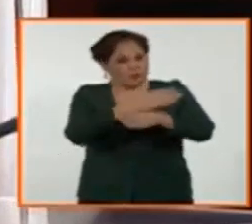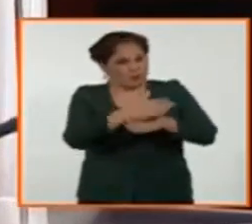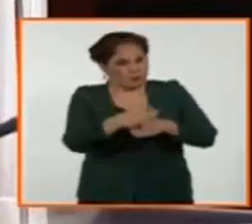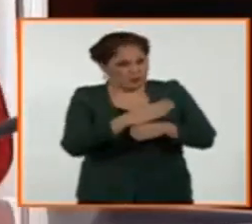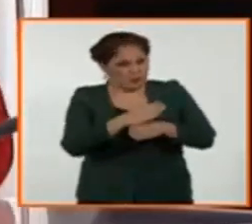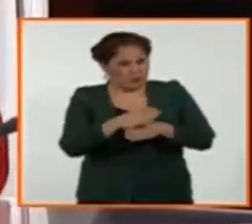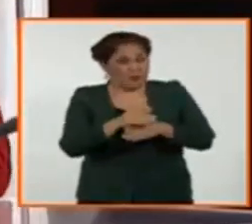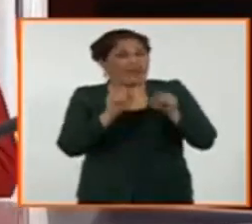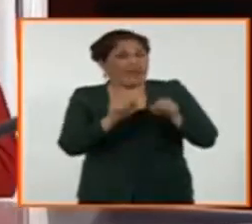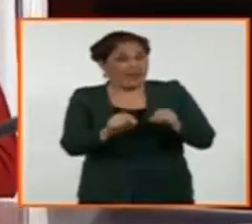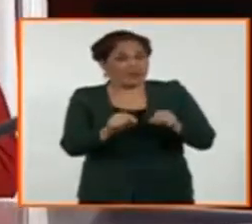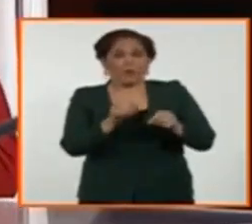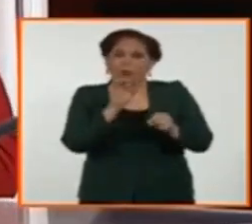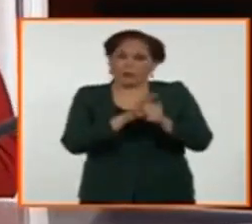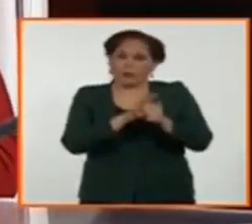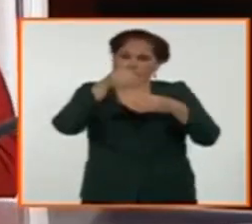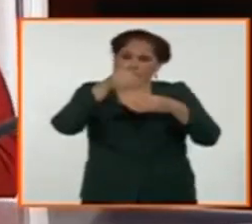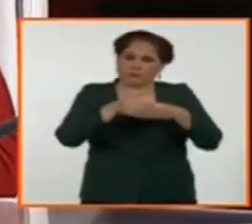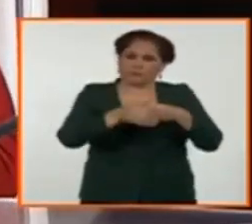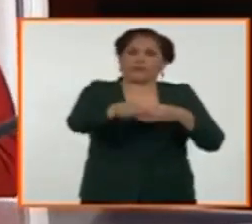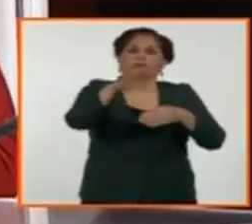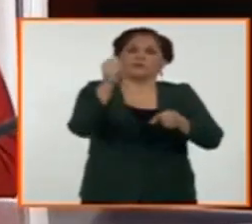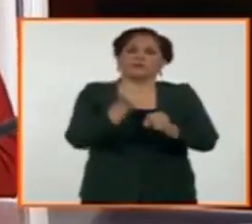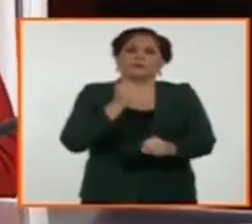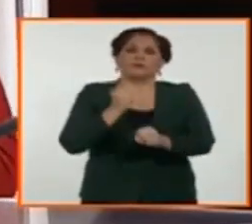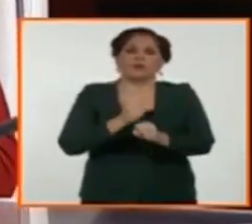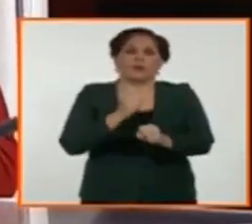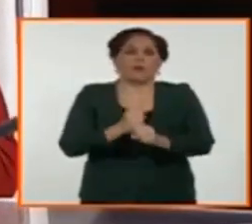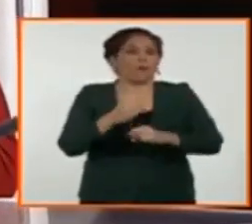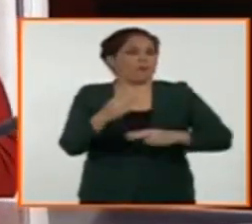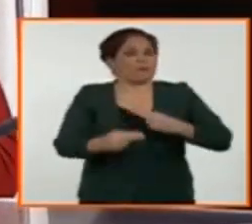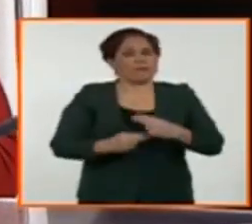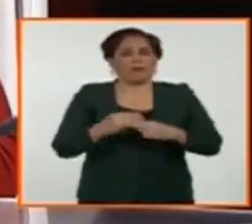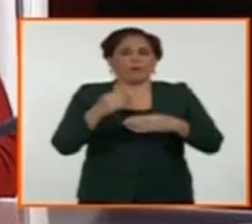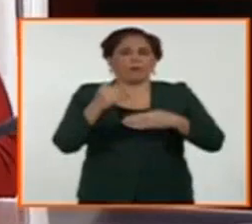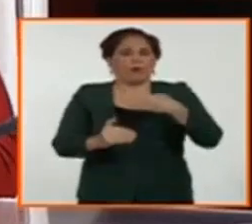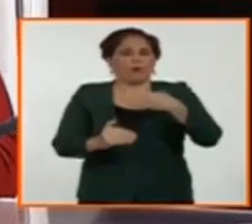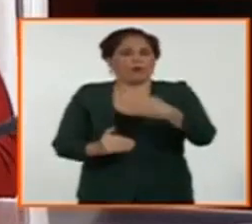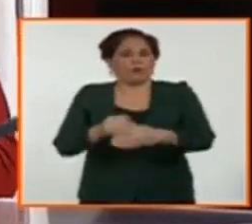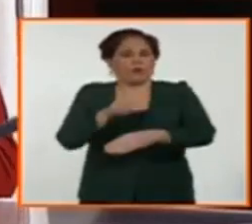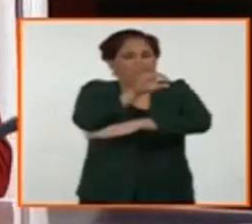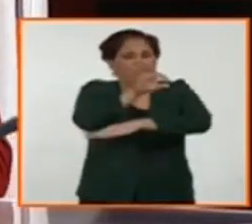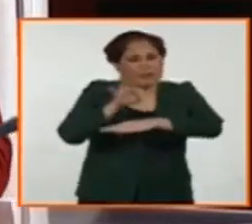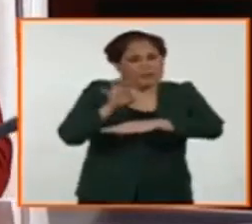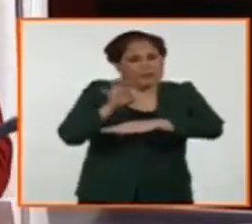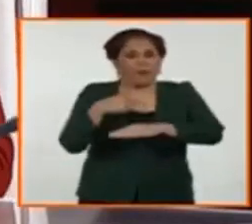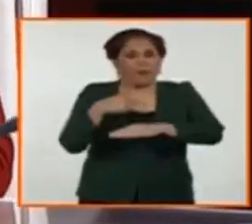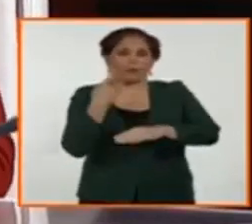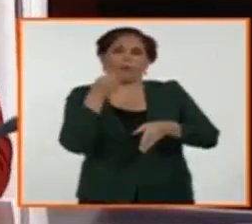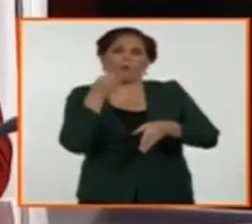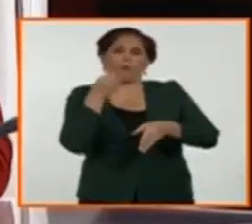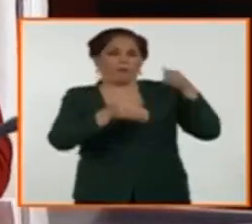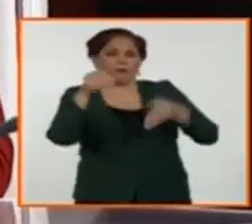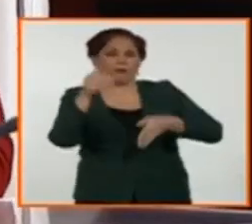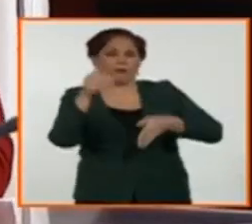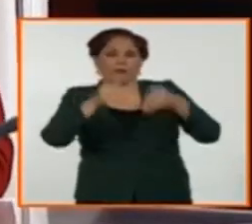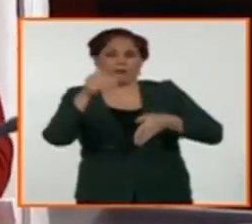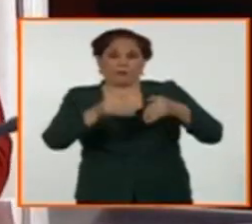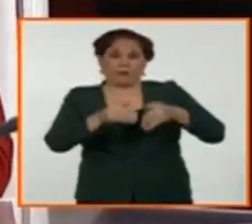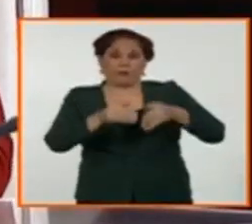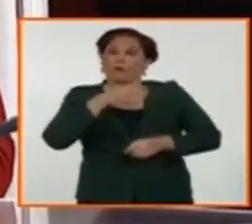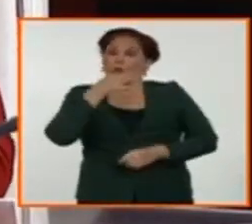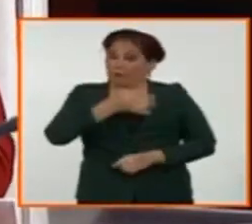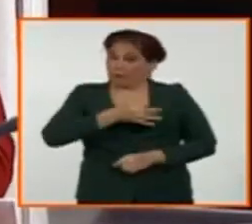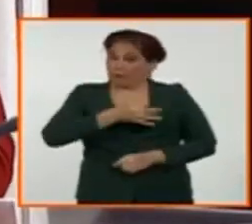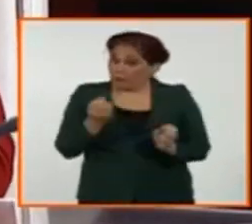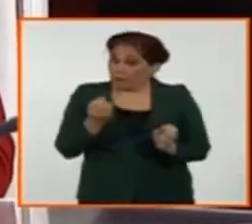insumos que tomamos como punto de partida para realizar un proceso de diseño participativo de la política. Y hago énfasis en esto porque fue